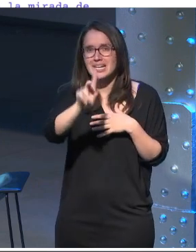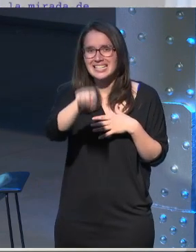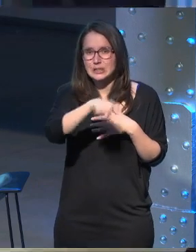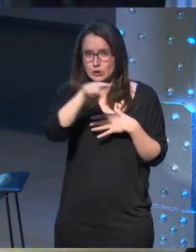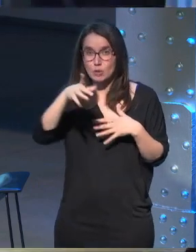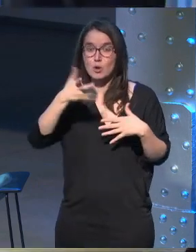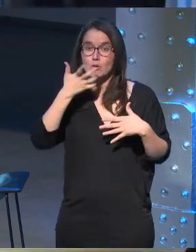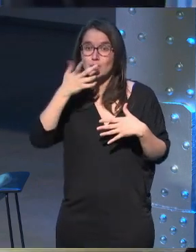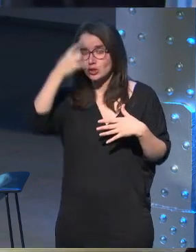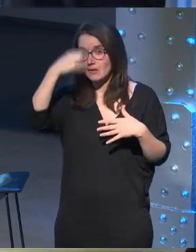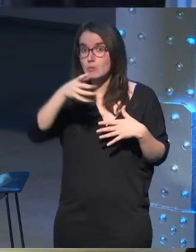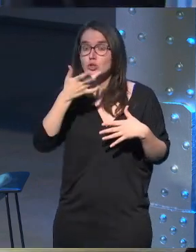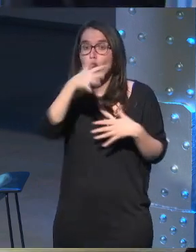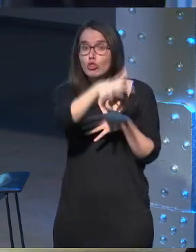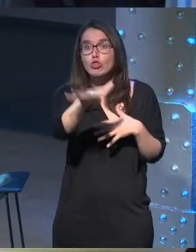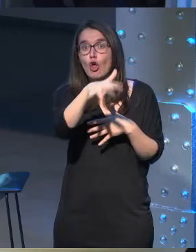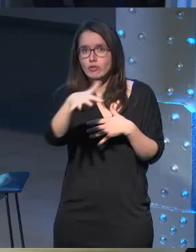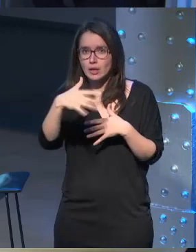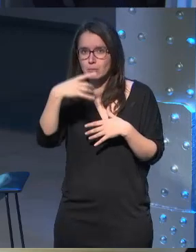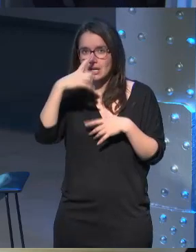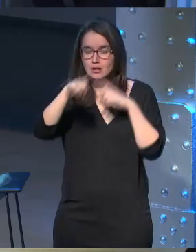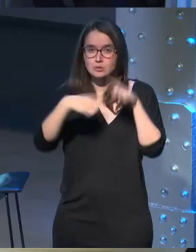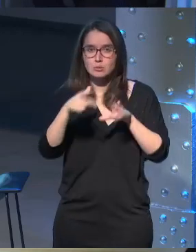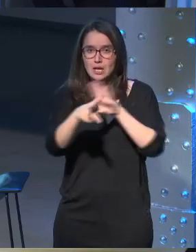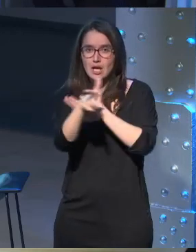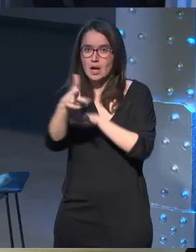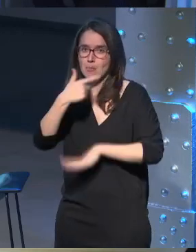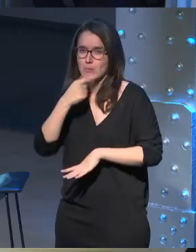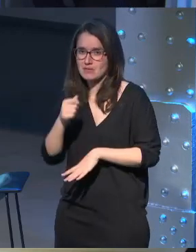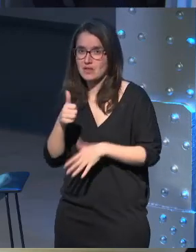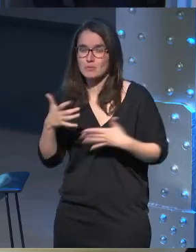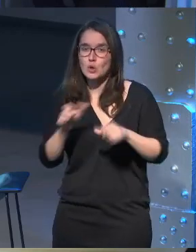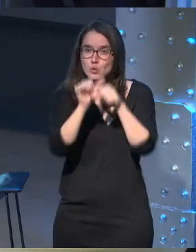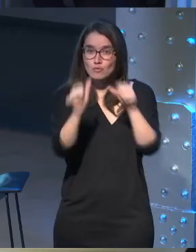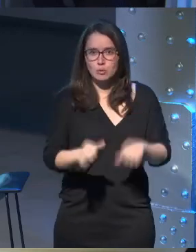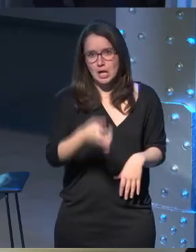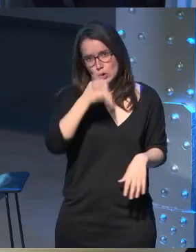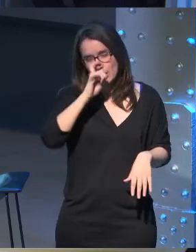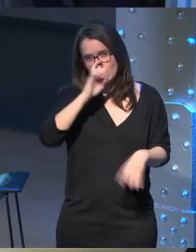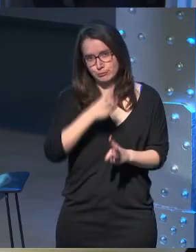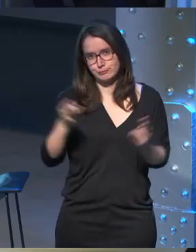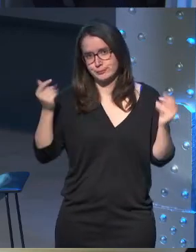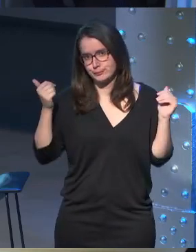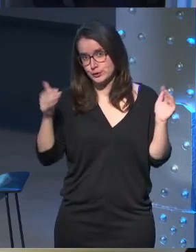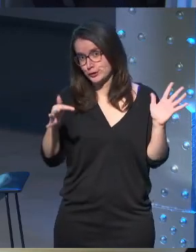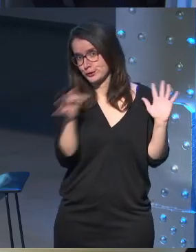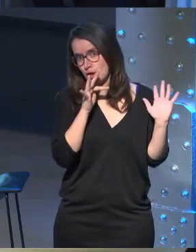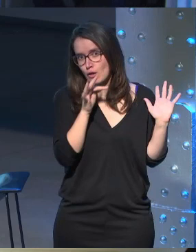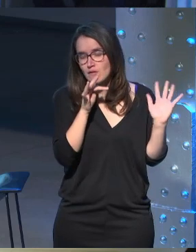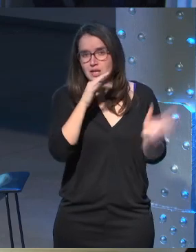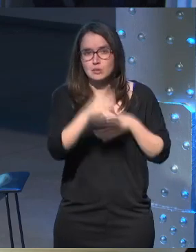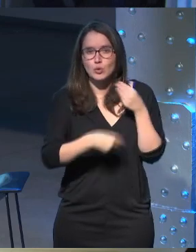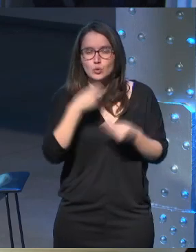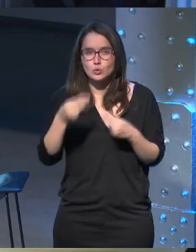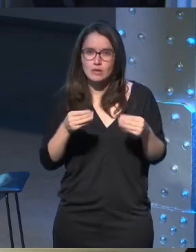menos sabremos que eso está situado ahí y será más fácil luego de rodar aún así este es un formato obsoleto obsoleto todavía estamos